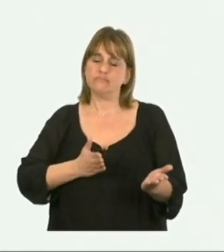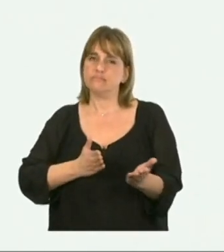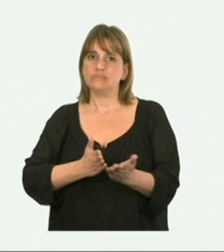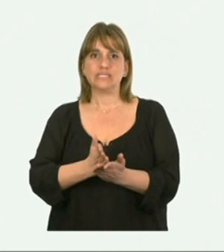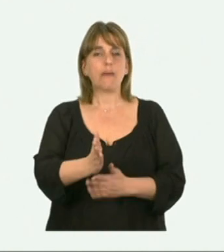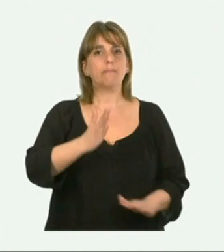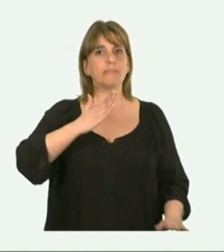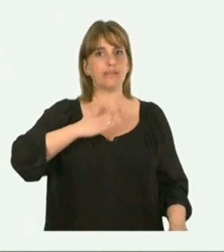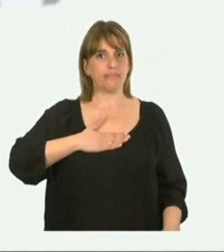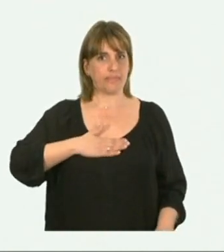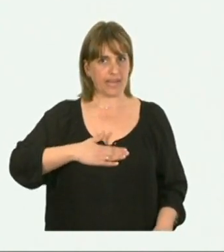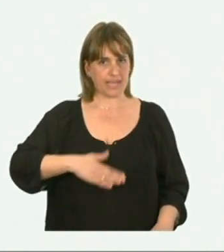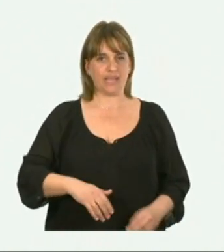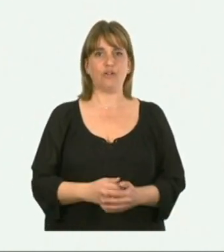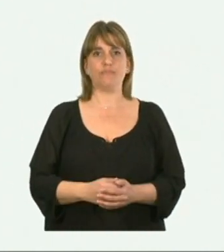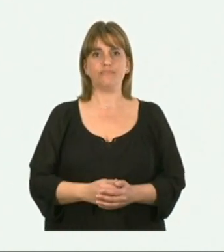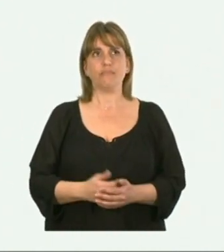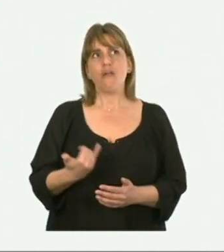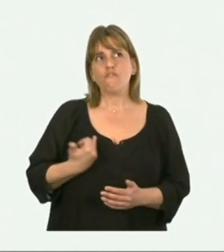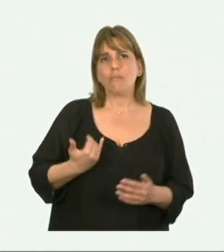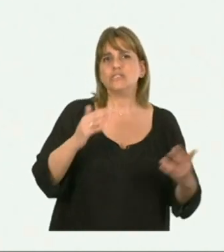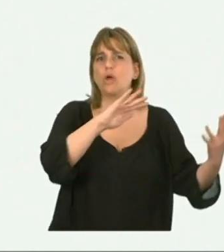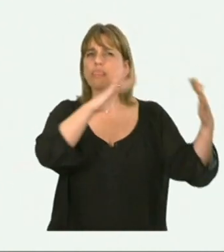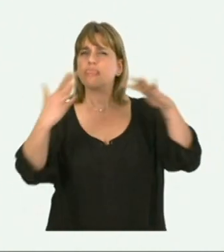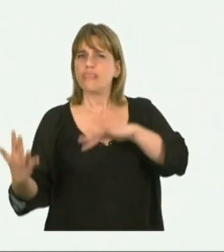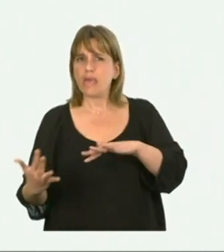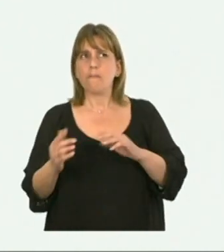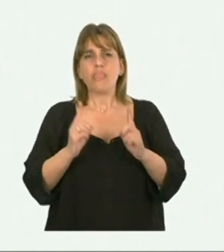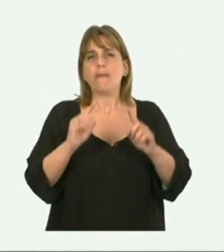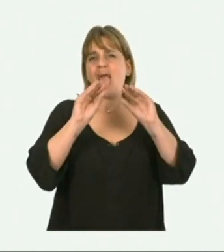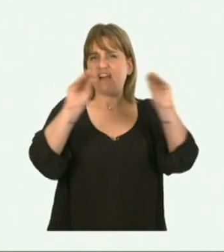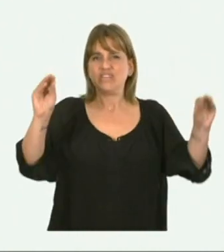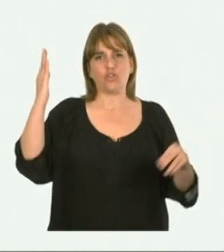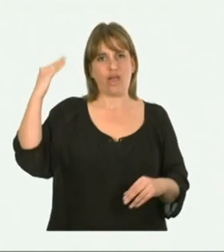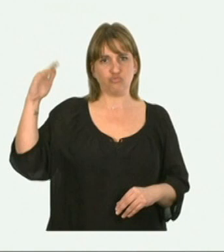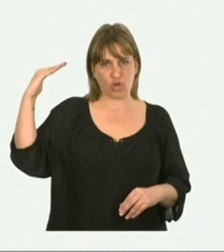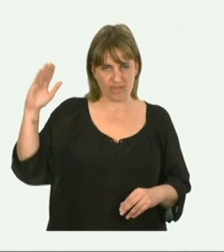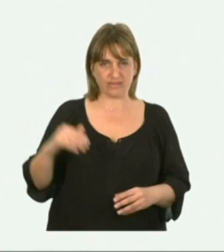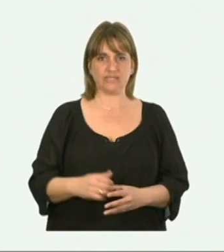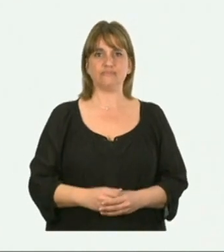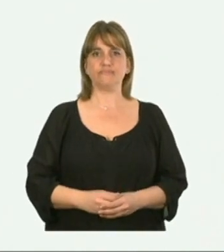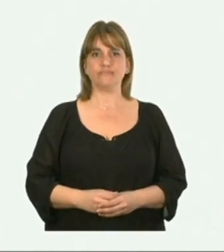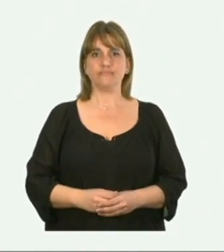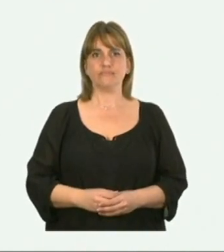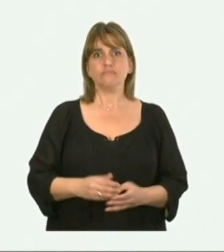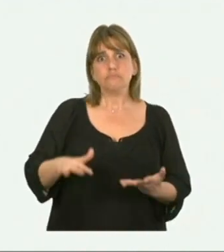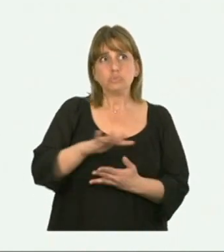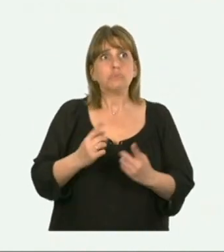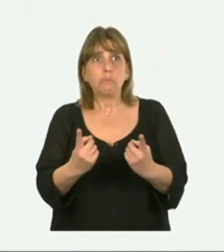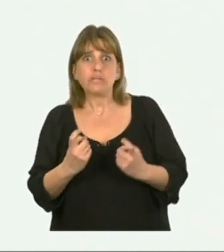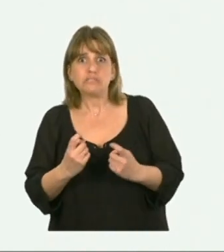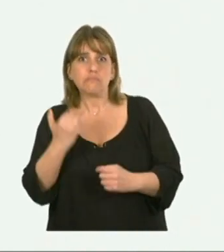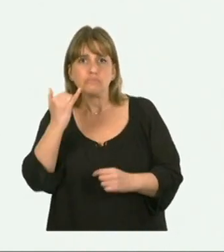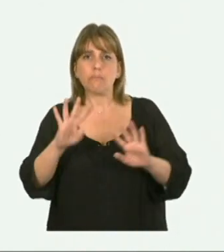Intenta mantener la calma. Procura informarte sobre el estado del tiempo, las alertas y avisos de las autoridades. En caso de ser